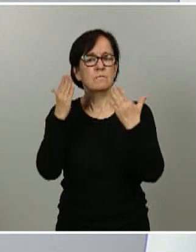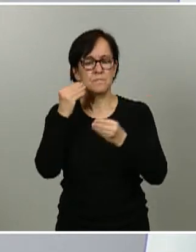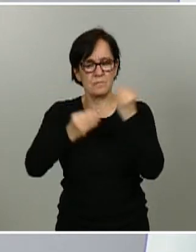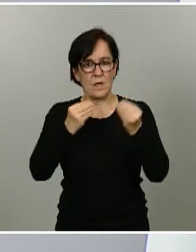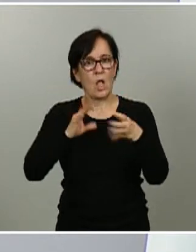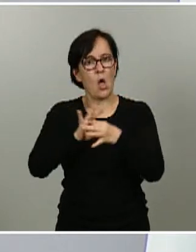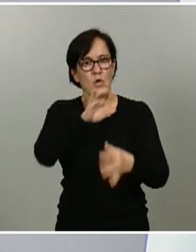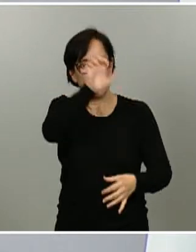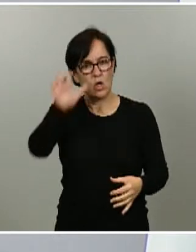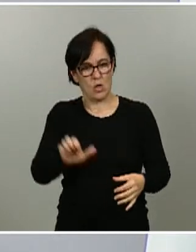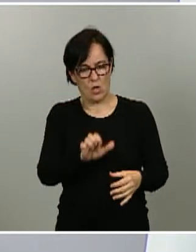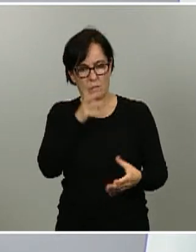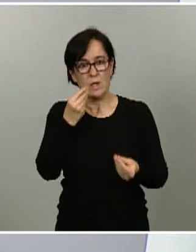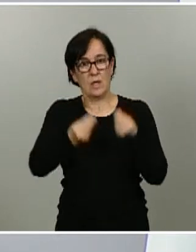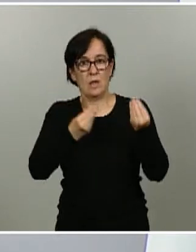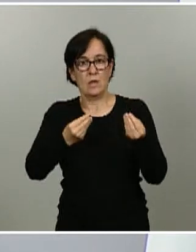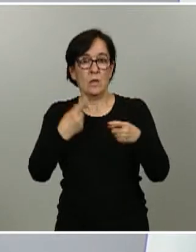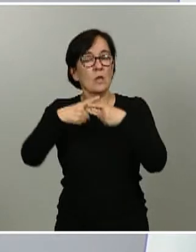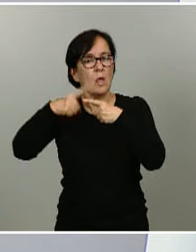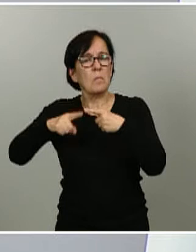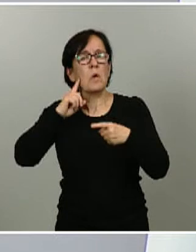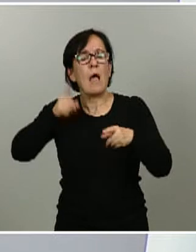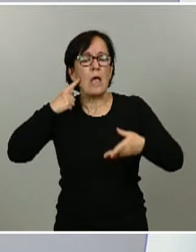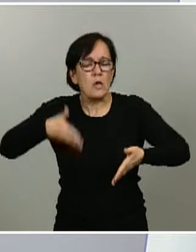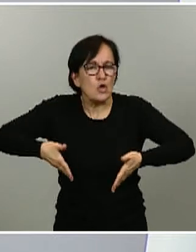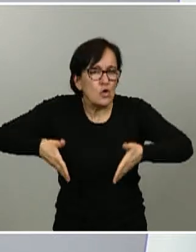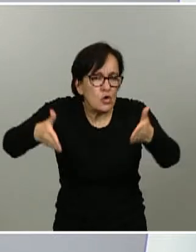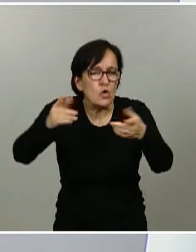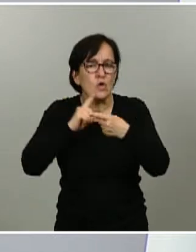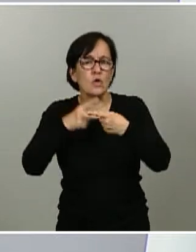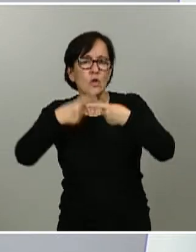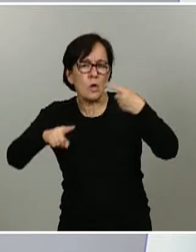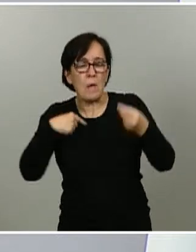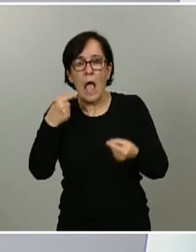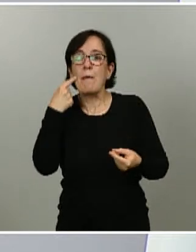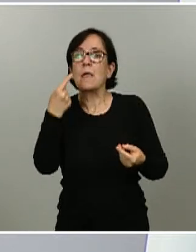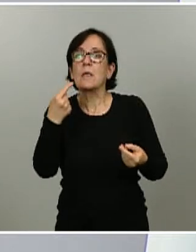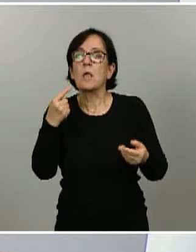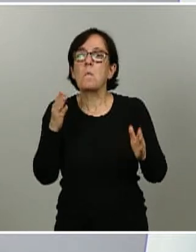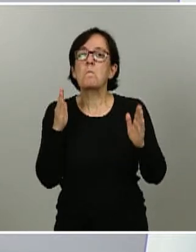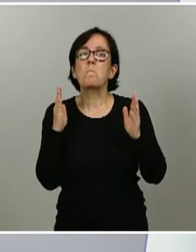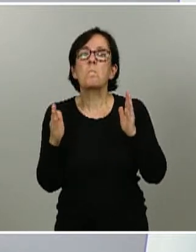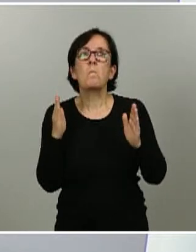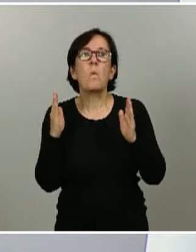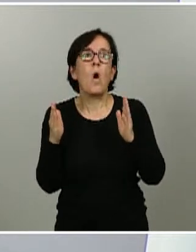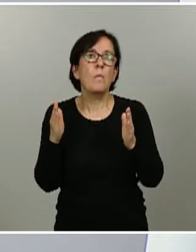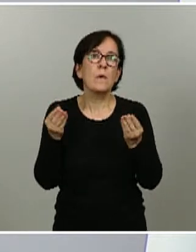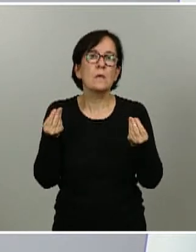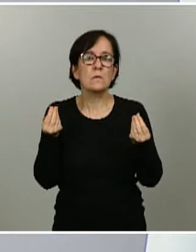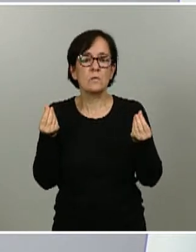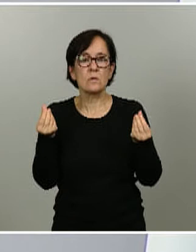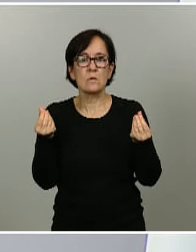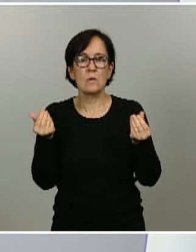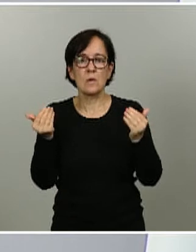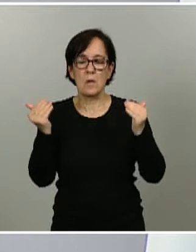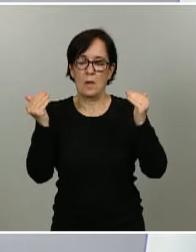respecto a corredores seguros vamos también a ver en el caso en el momento en que podamos suavizar estas medidas de